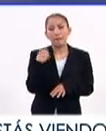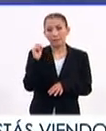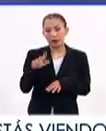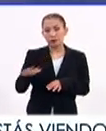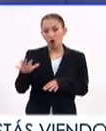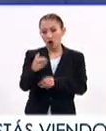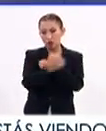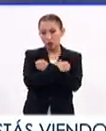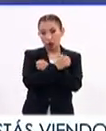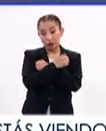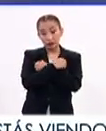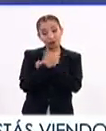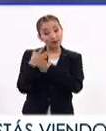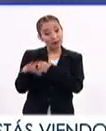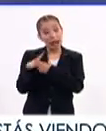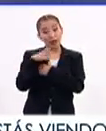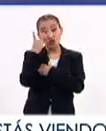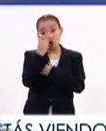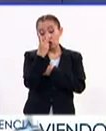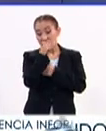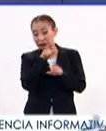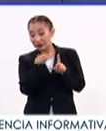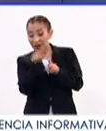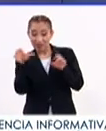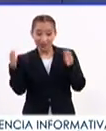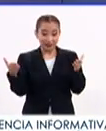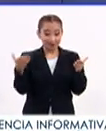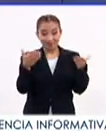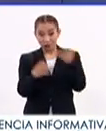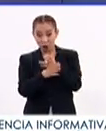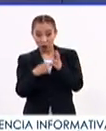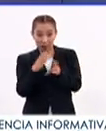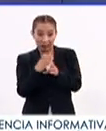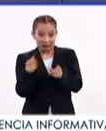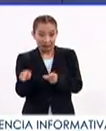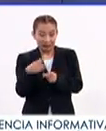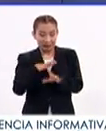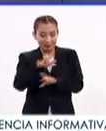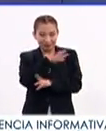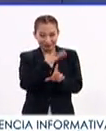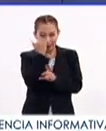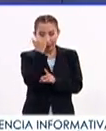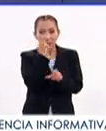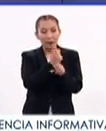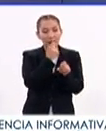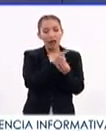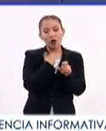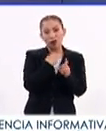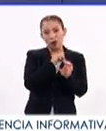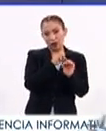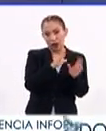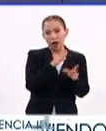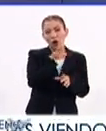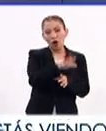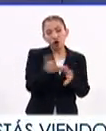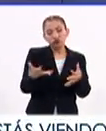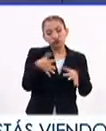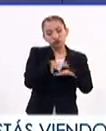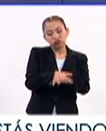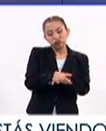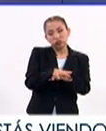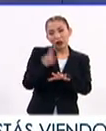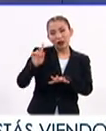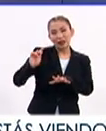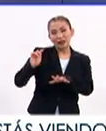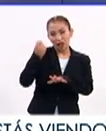dentro de la educación, pues hay dos caras de una moneda en estos conceptos. Primero, pues está obviamente la inclusión